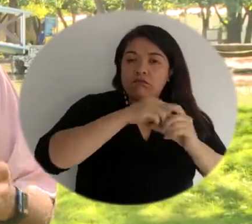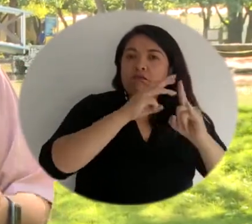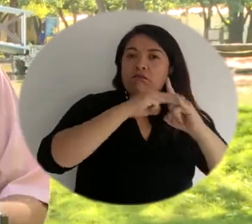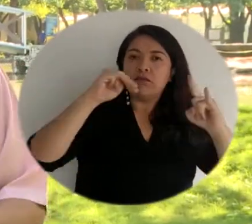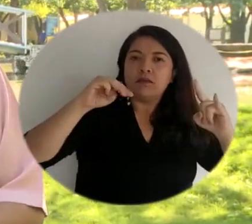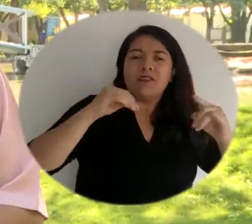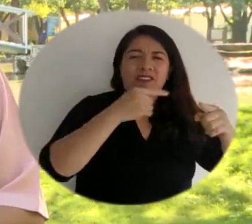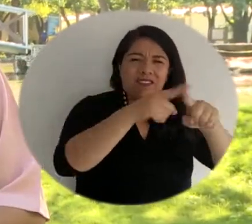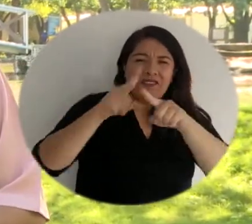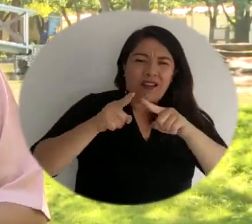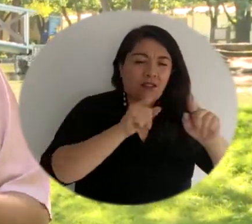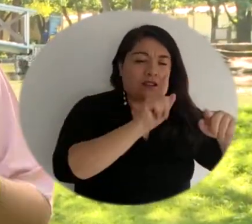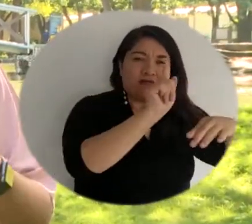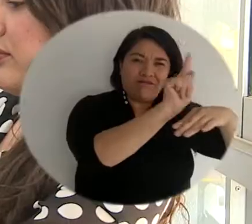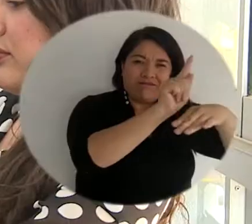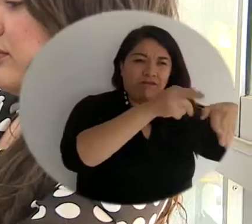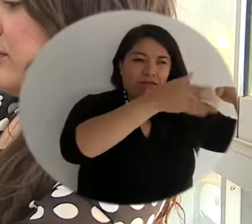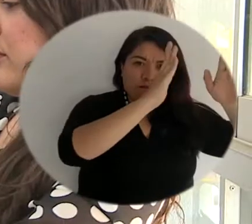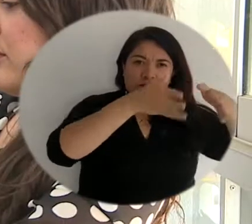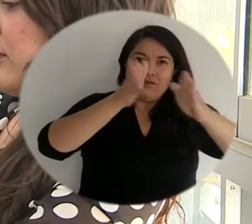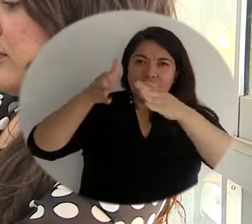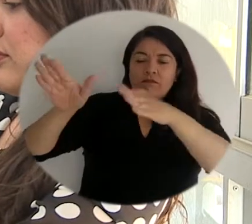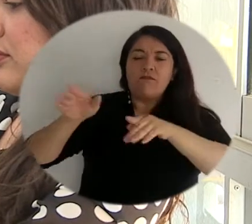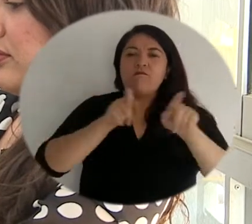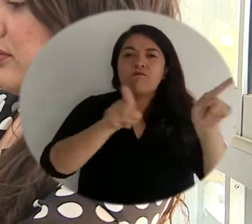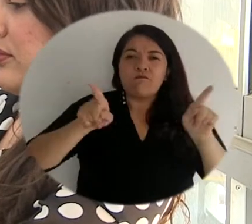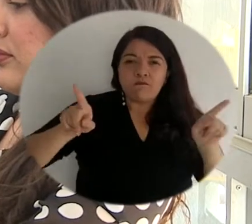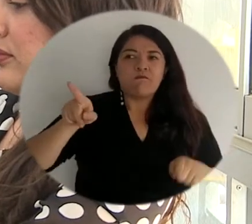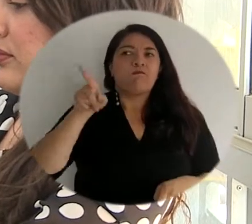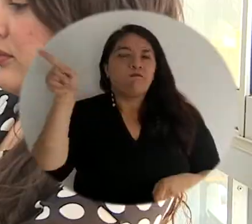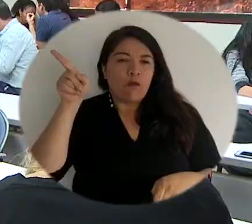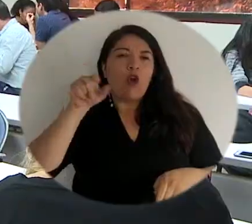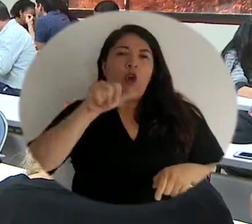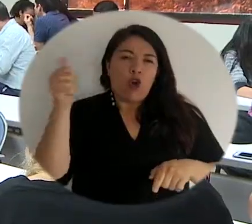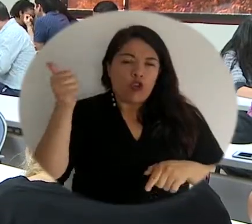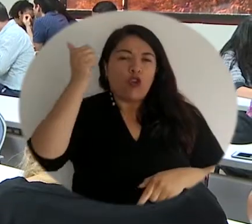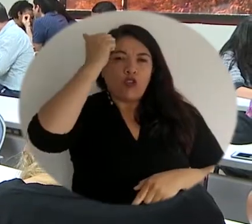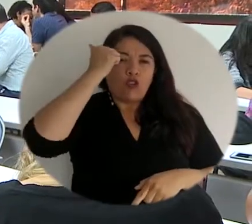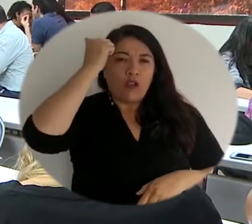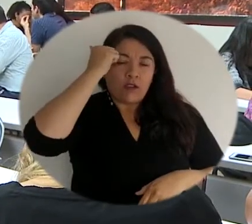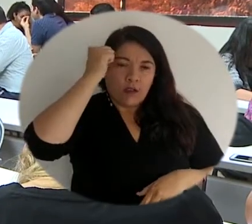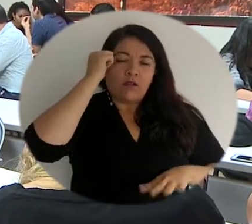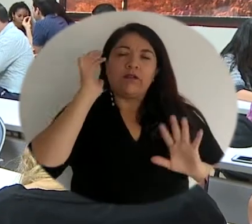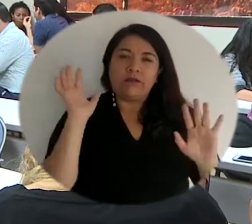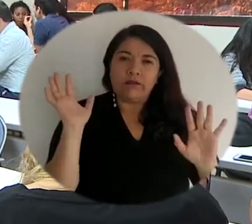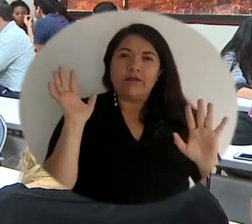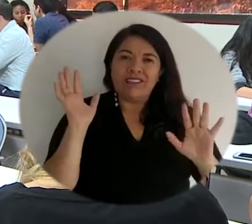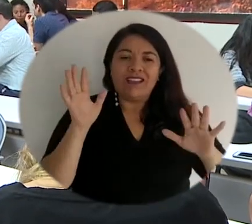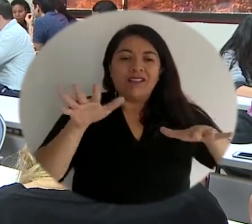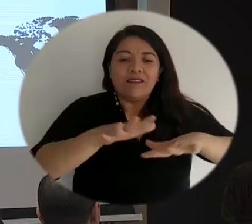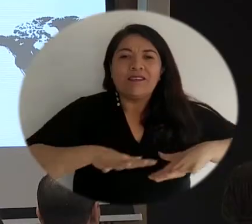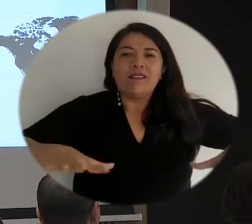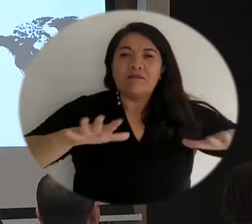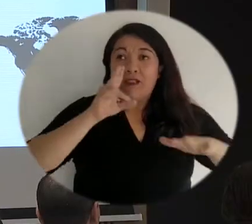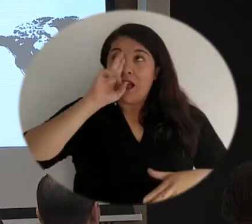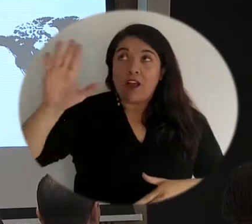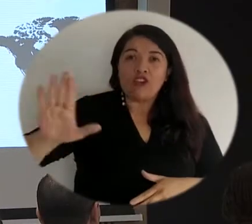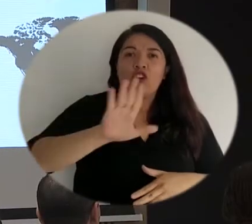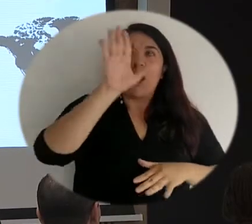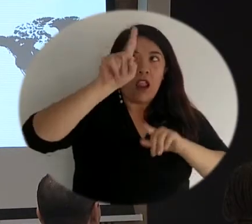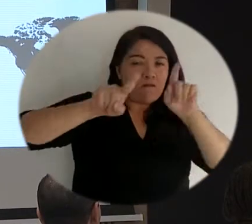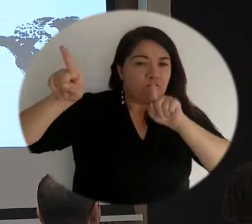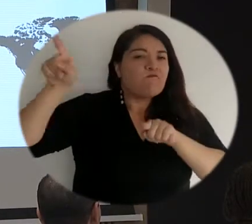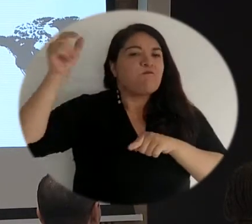diferentes facultades, pero también tenemos docentes que componen la red y fuera de la red en el ámbito nacional.